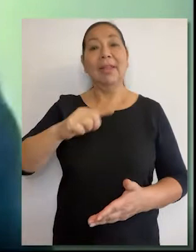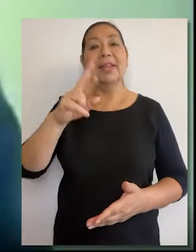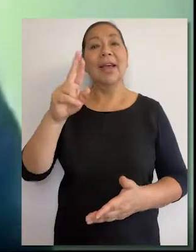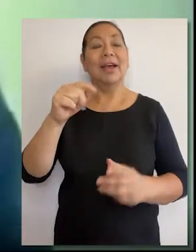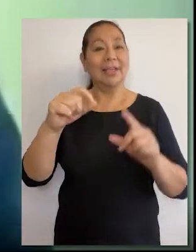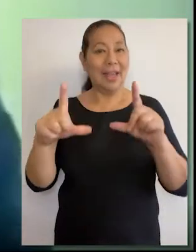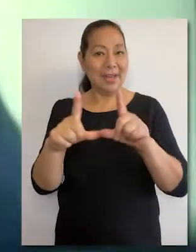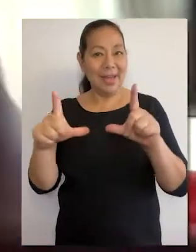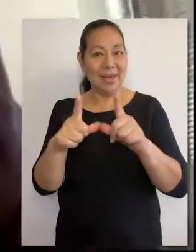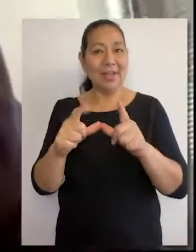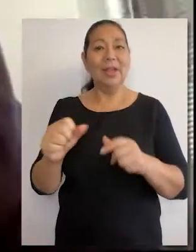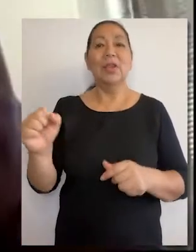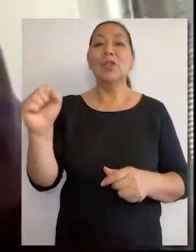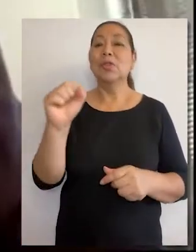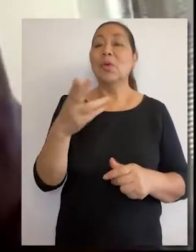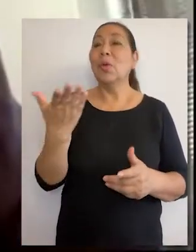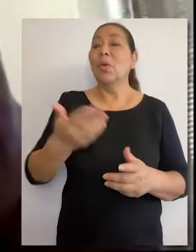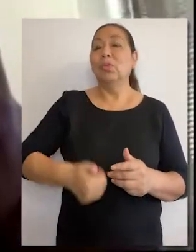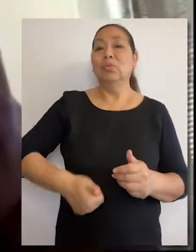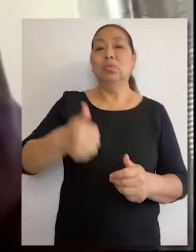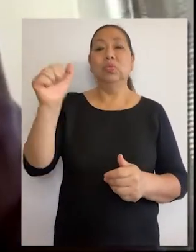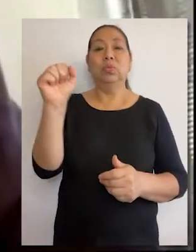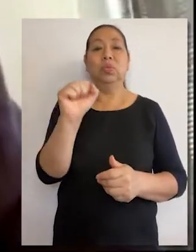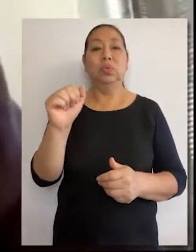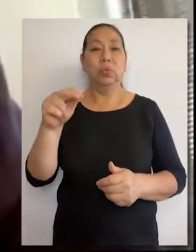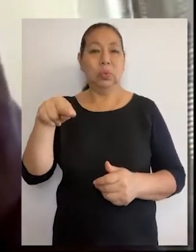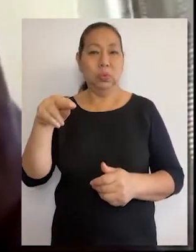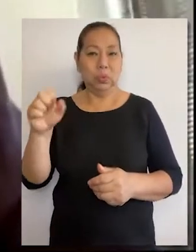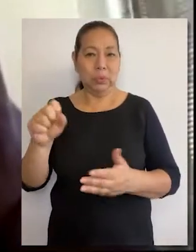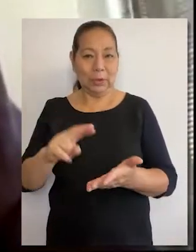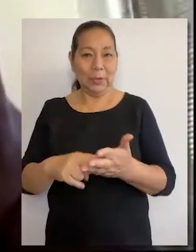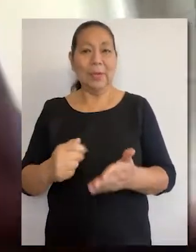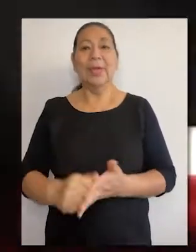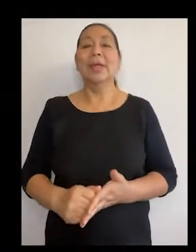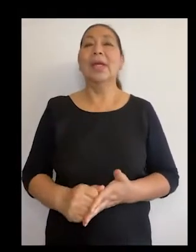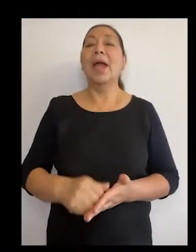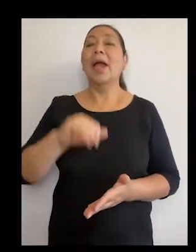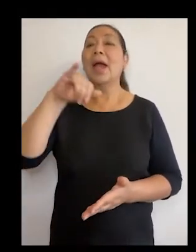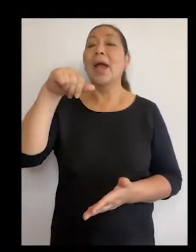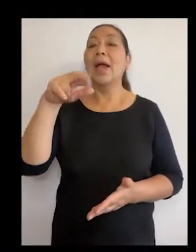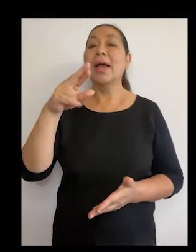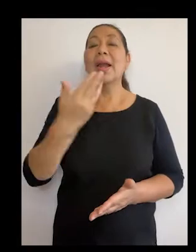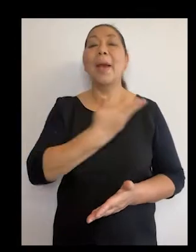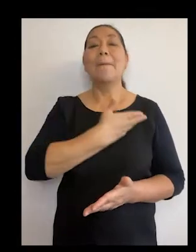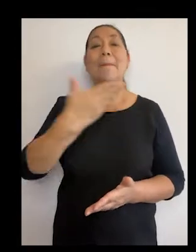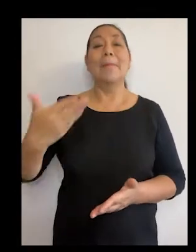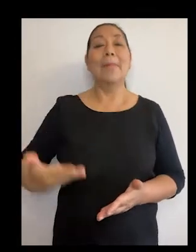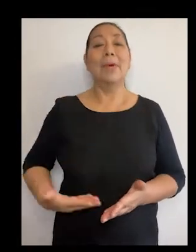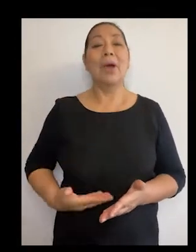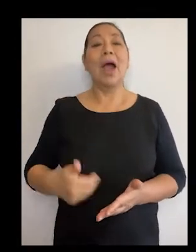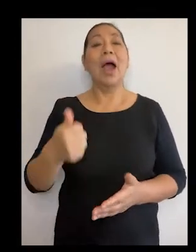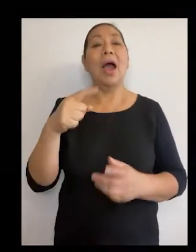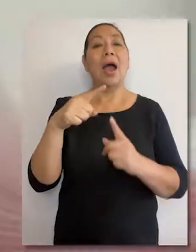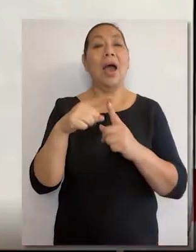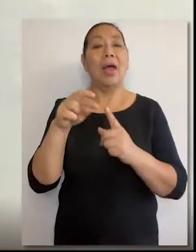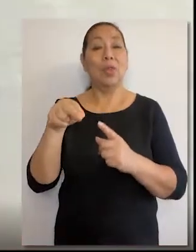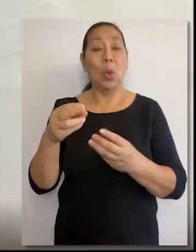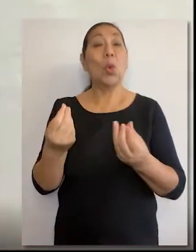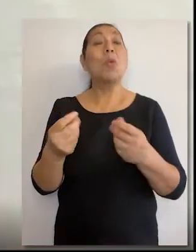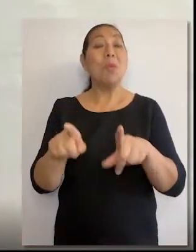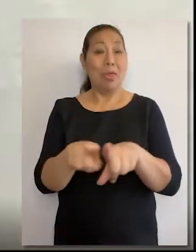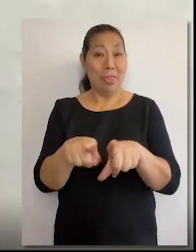Jefa del RENIEC, Socorro Geysen, Superintendenta de Banca y Seguros, y María Jara, Presidenta de la ATU.